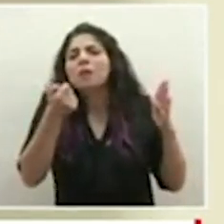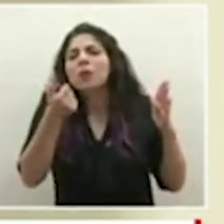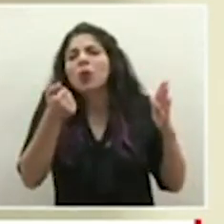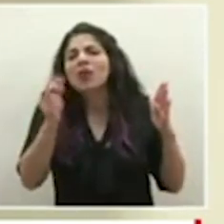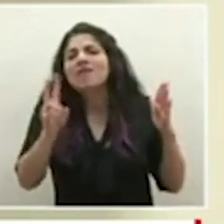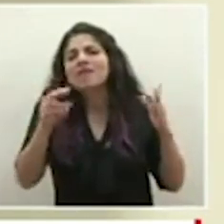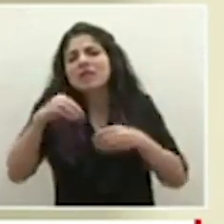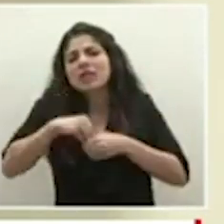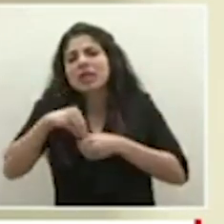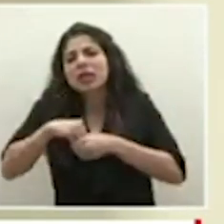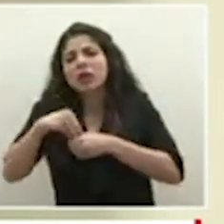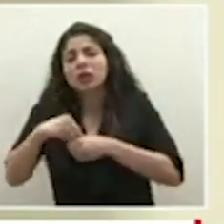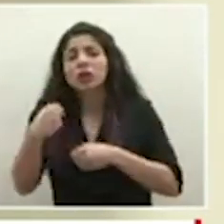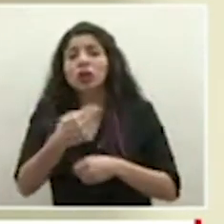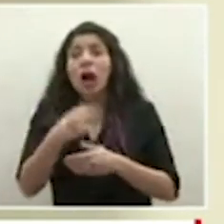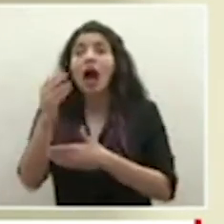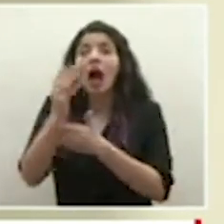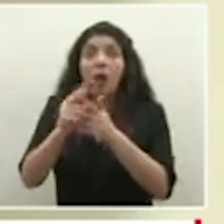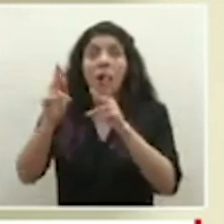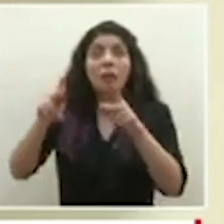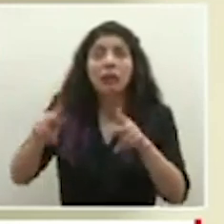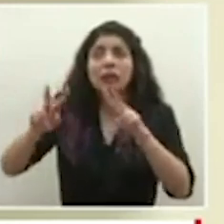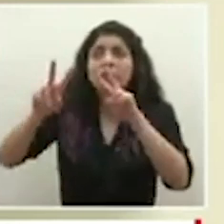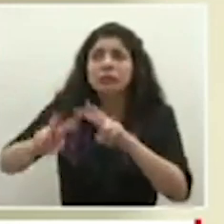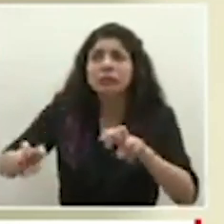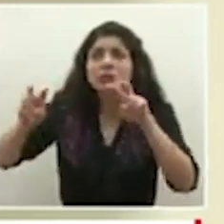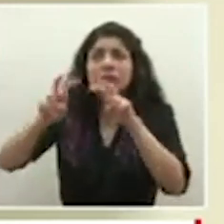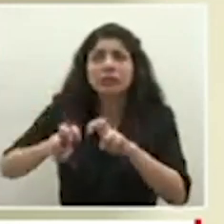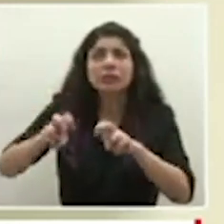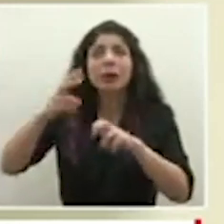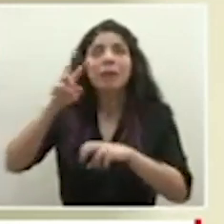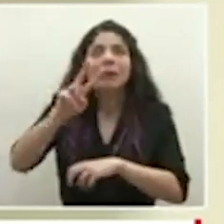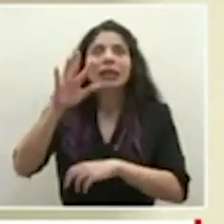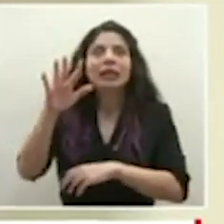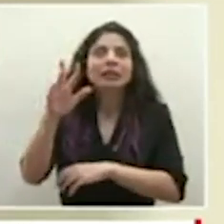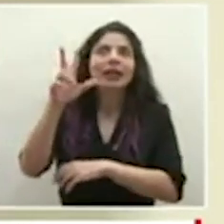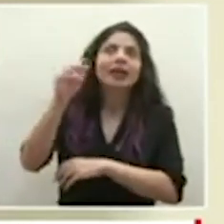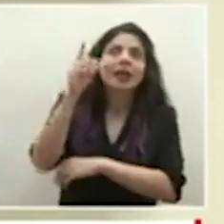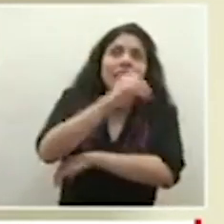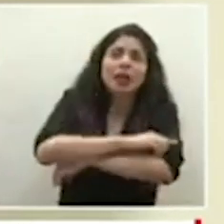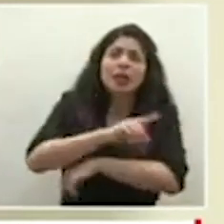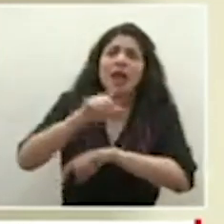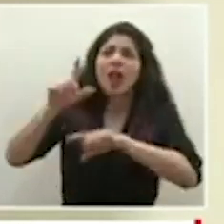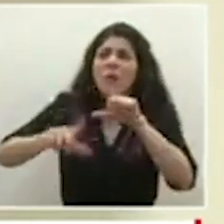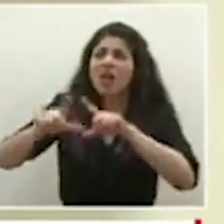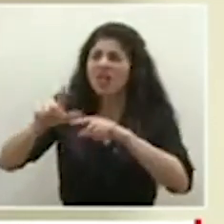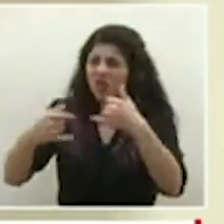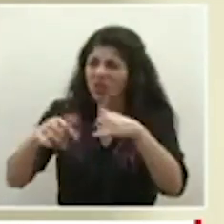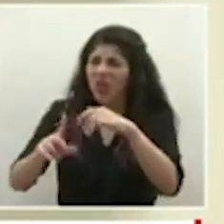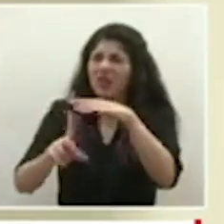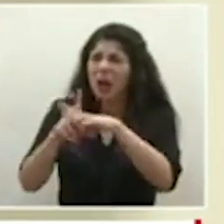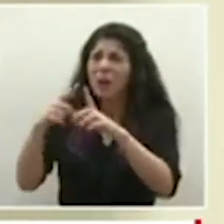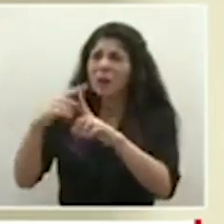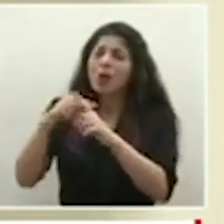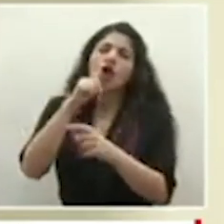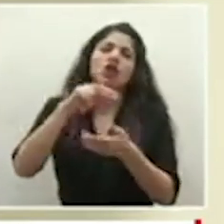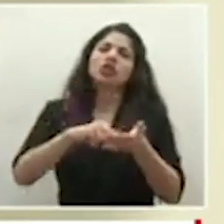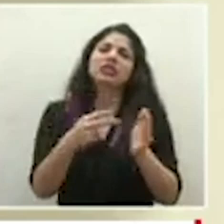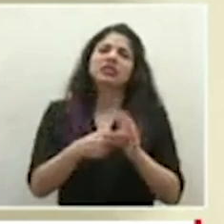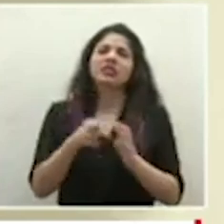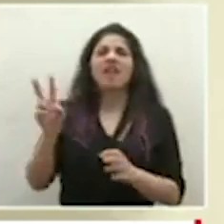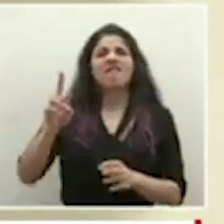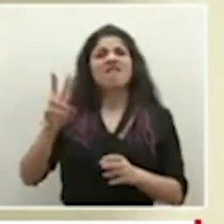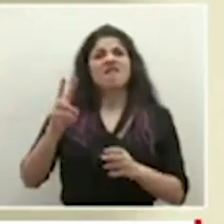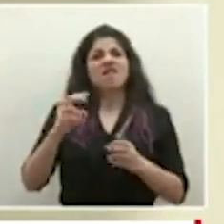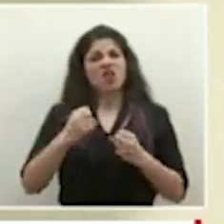pacientes que para poderlo darlo de alta les hemos hecho pruebas incluso hasta los 25 o 30 días pero eso no significa que el virus esté